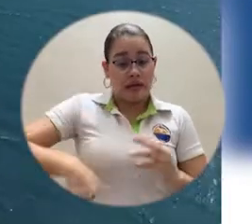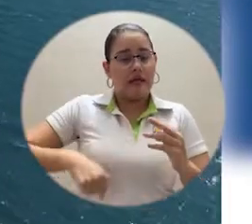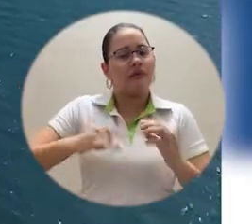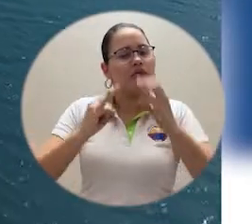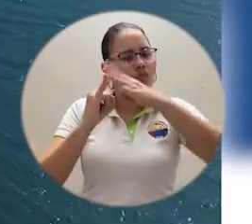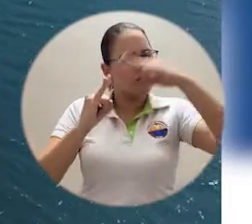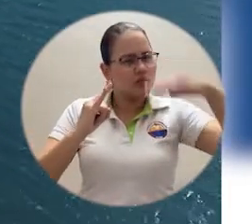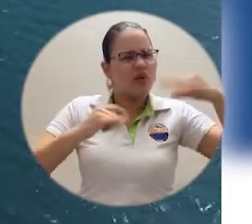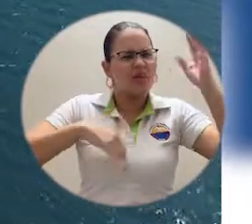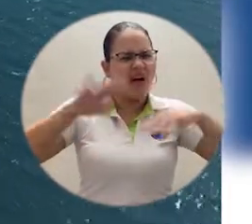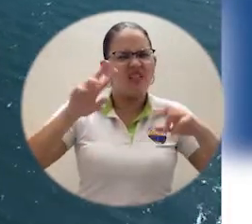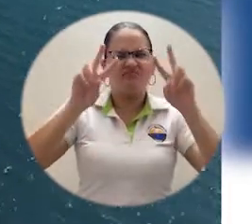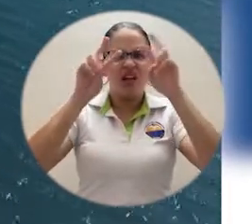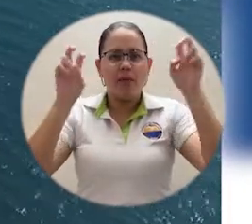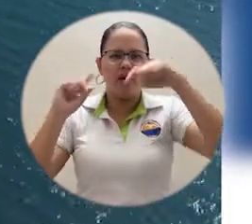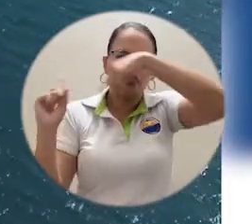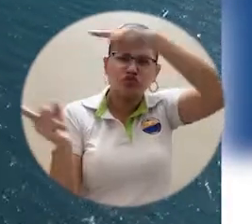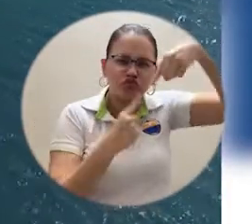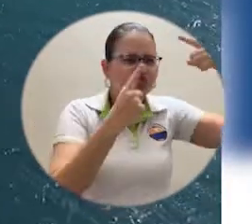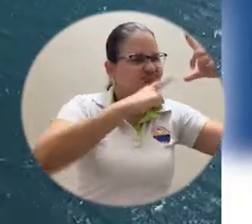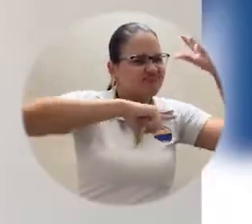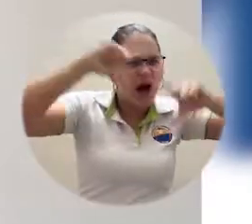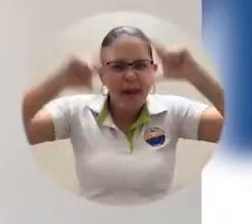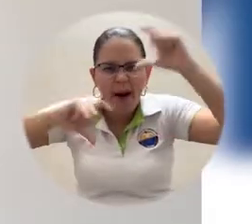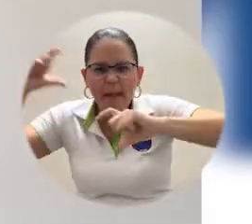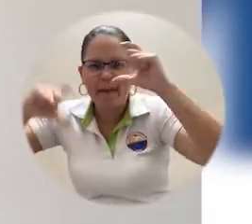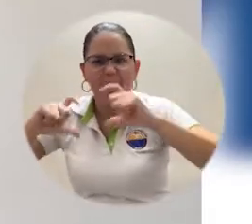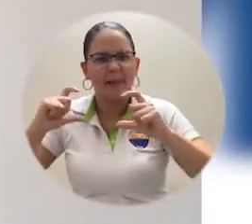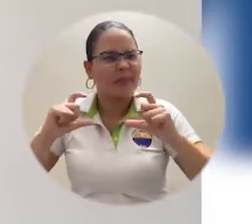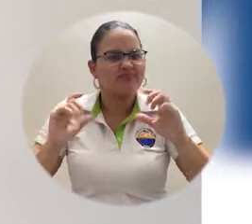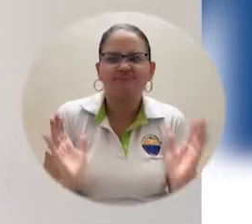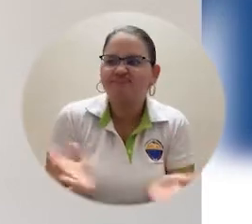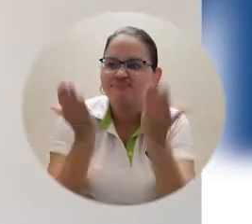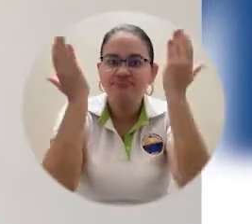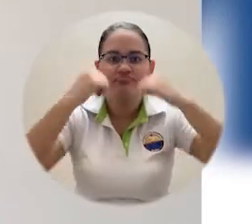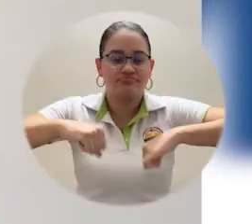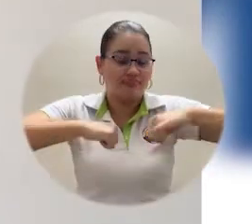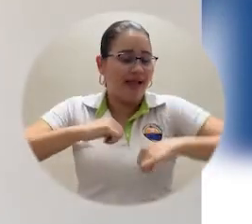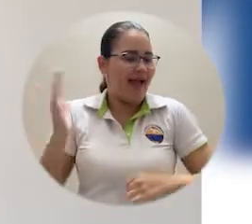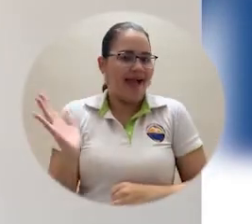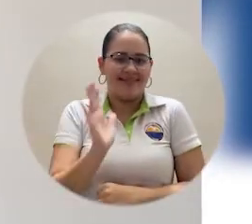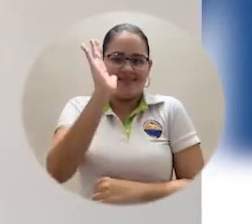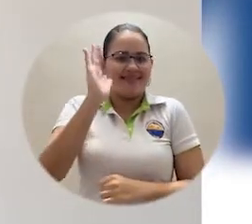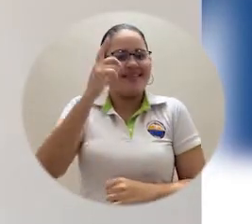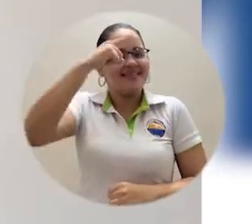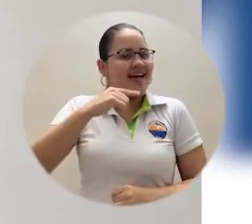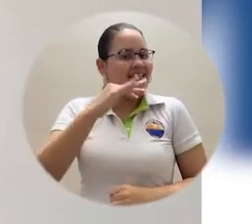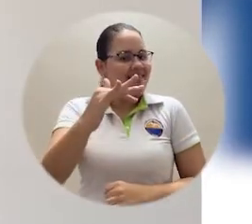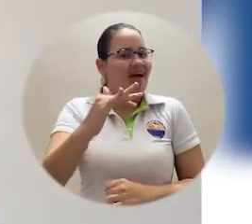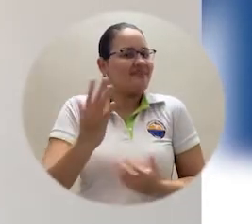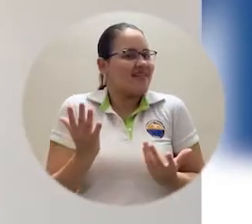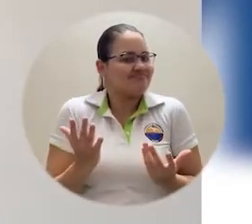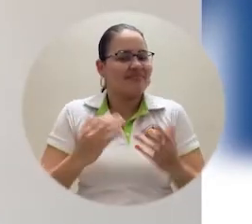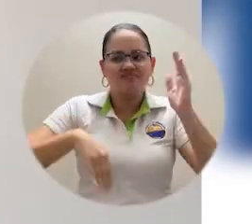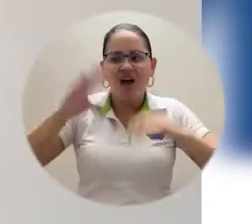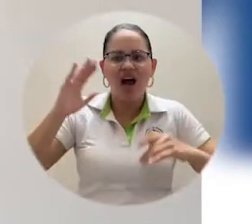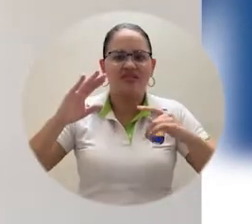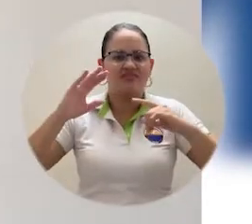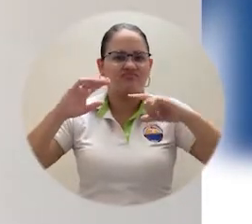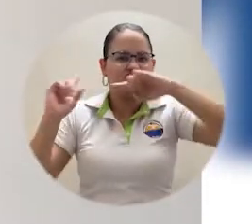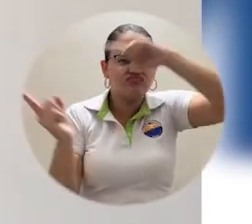dado al tema del turismo. Somos una ciudad turística por excelencia y tenemos